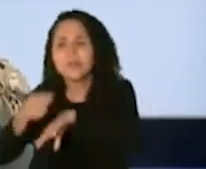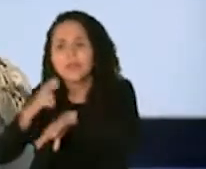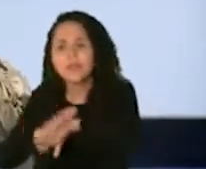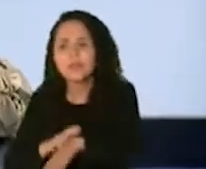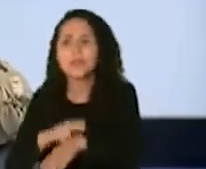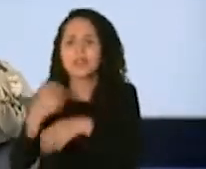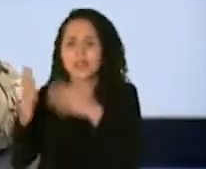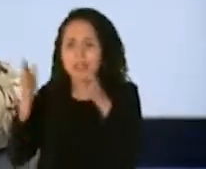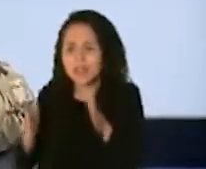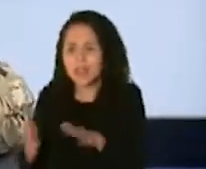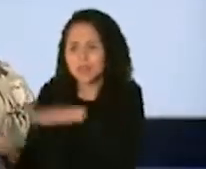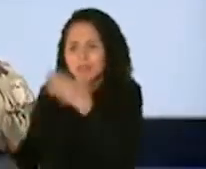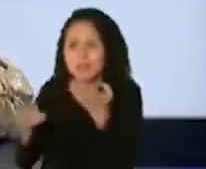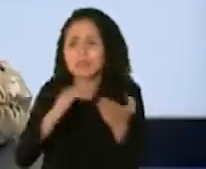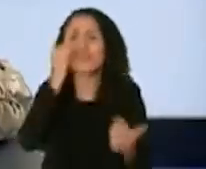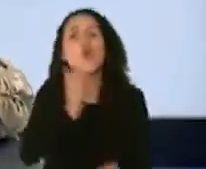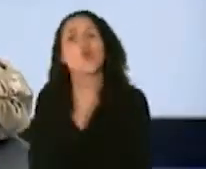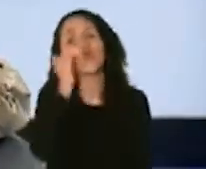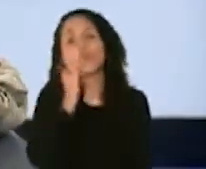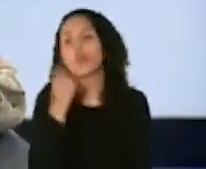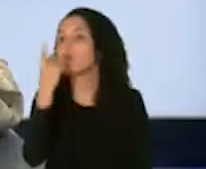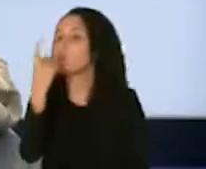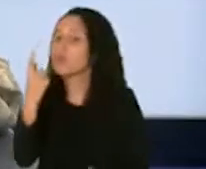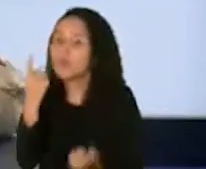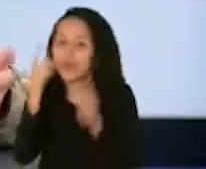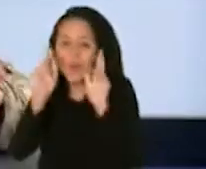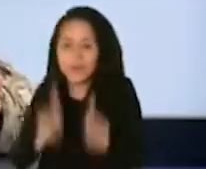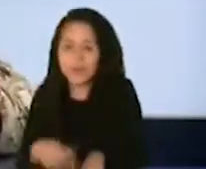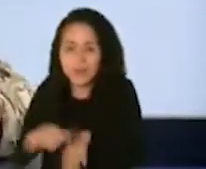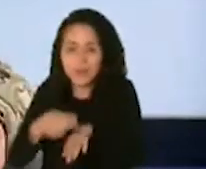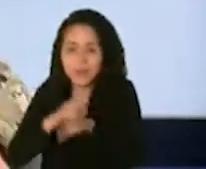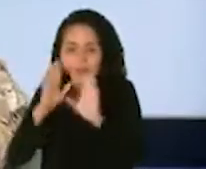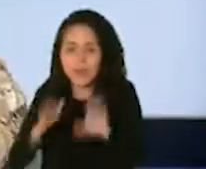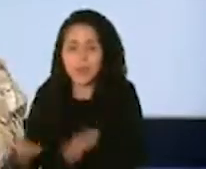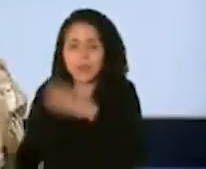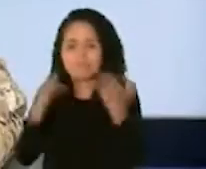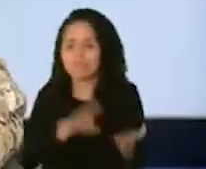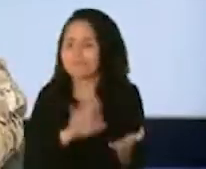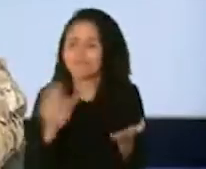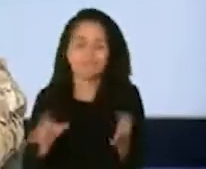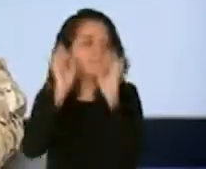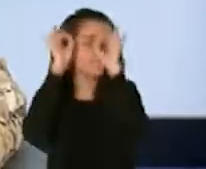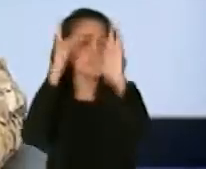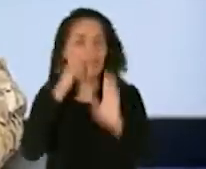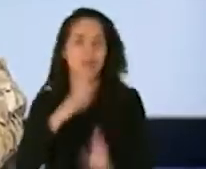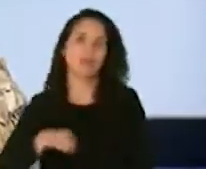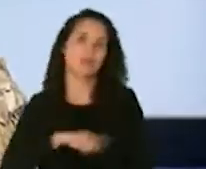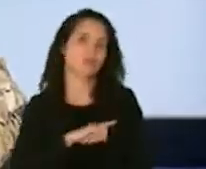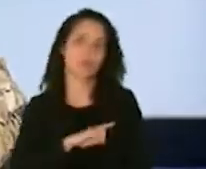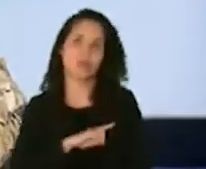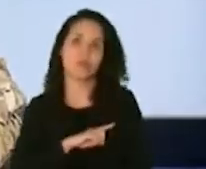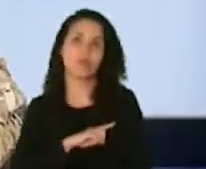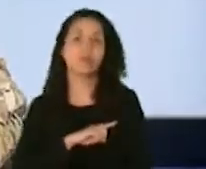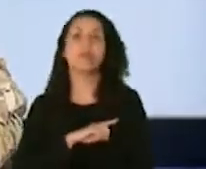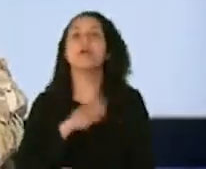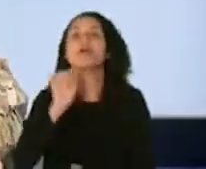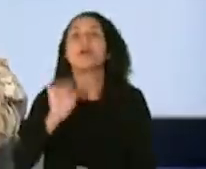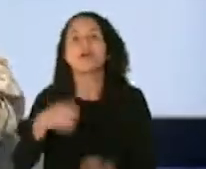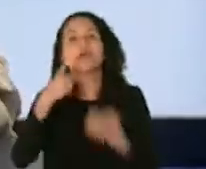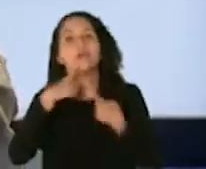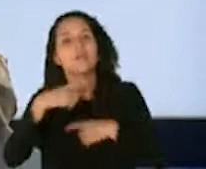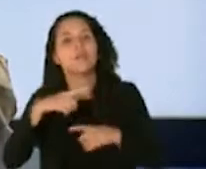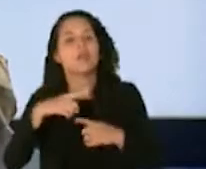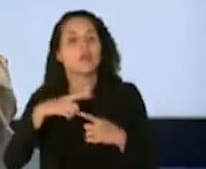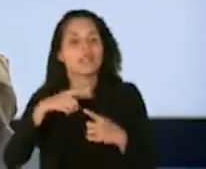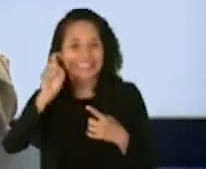Y una vida que se pierde para nosotros es demasiado. Así que conlleva una logística